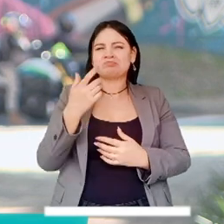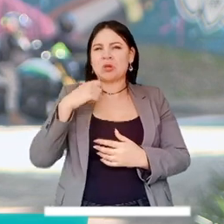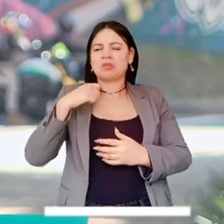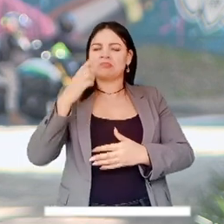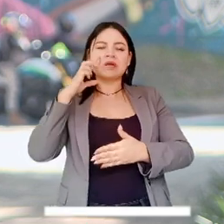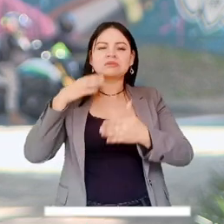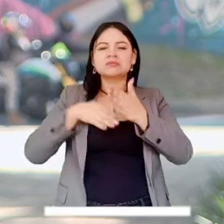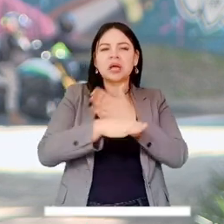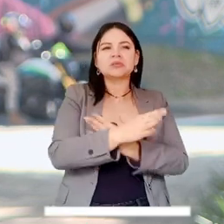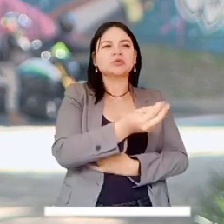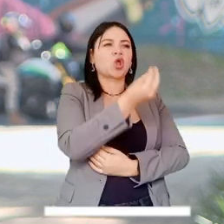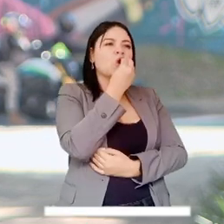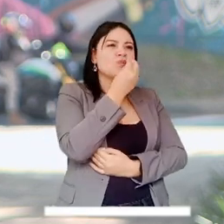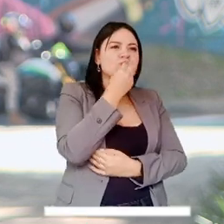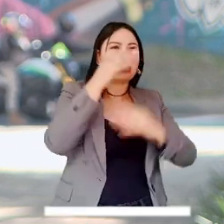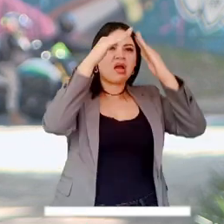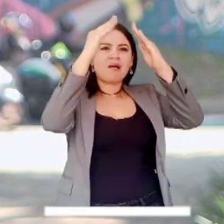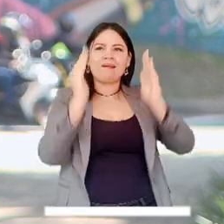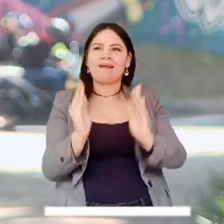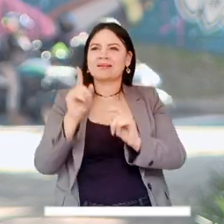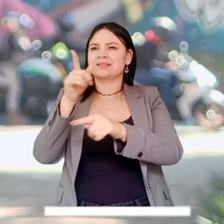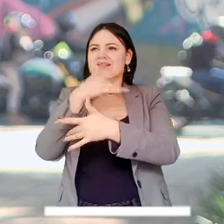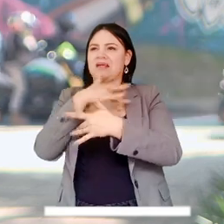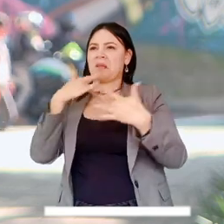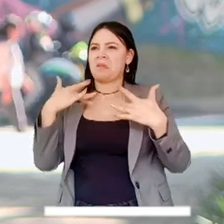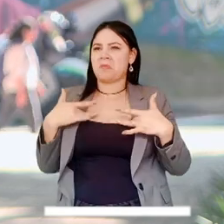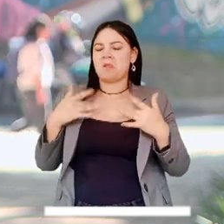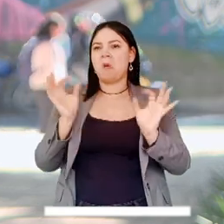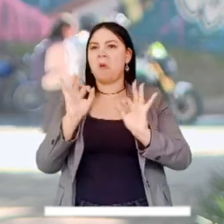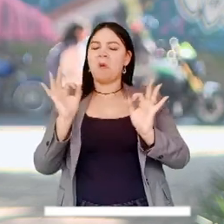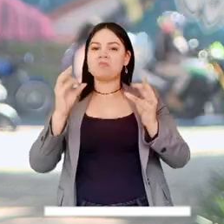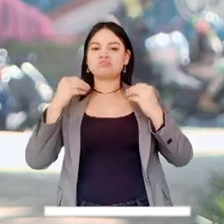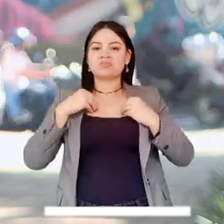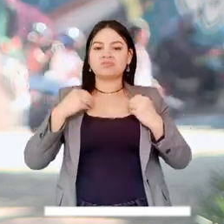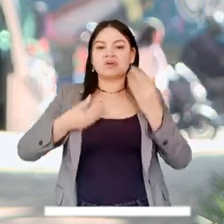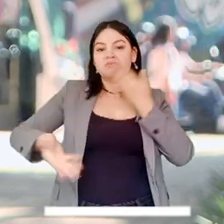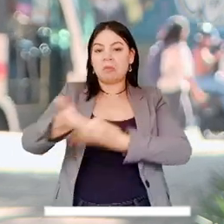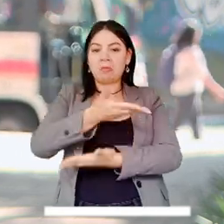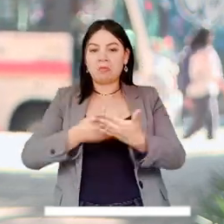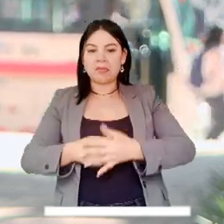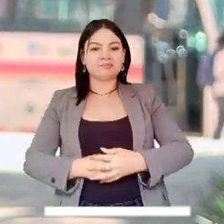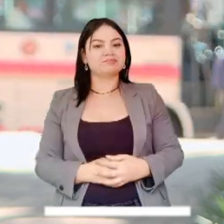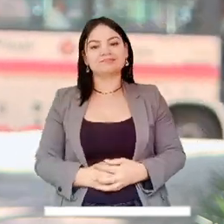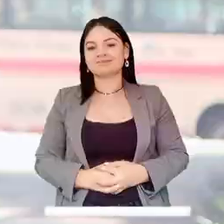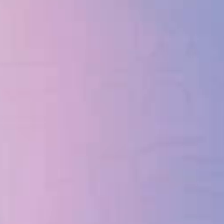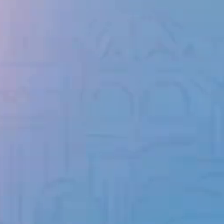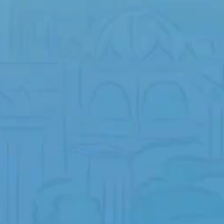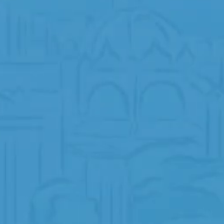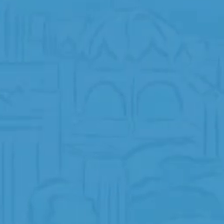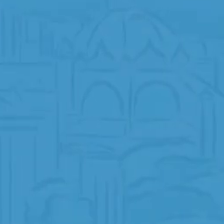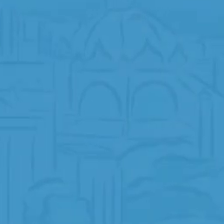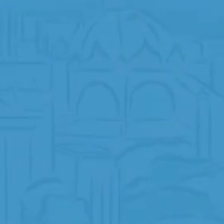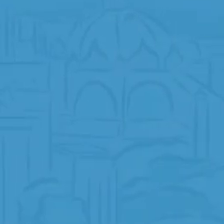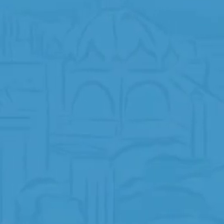o no tienen acceso a alimentación, techo, salud, convivencia o seguridad de manera adecuada.